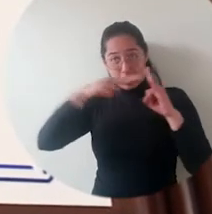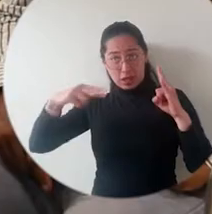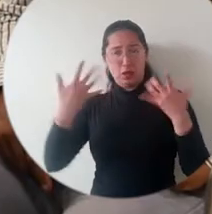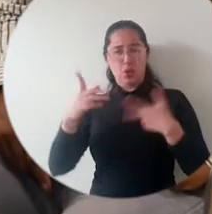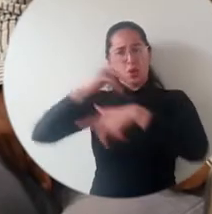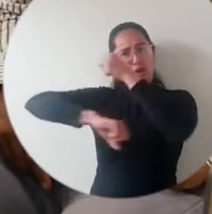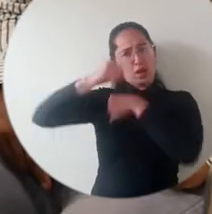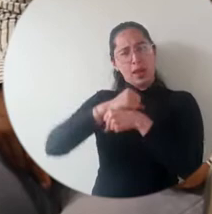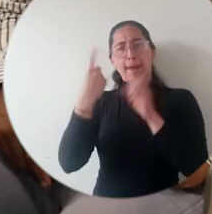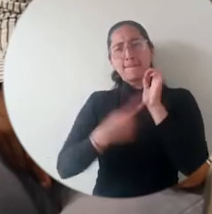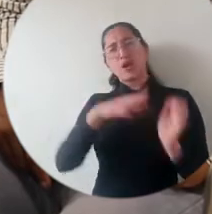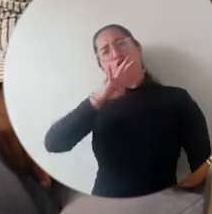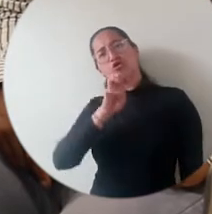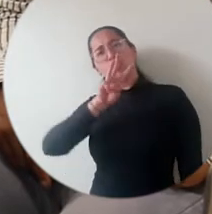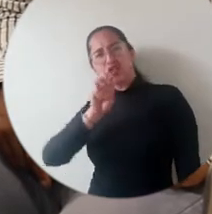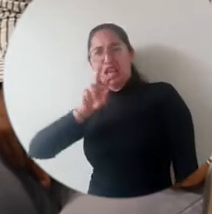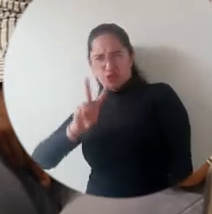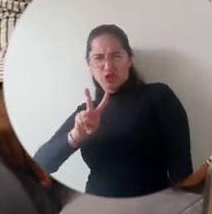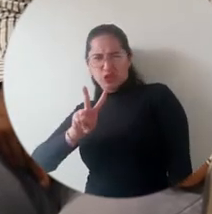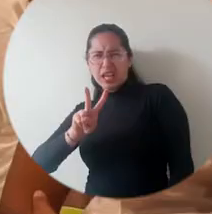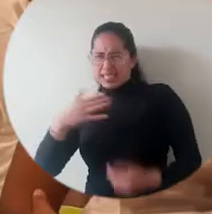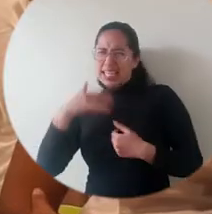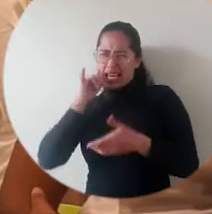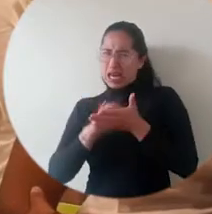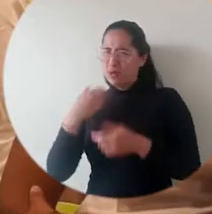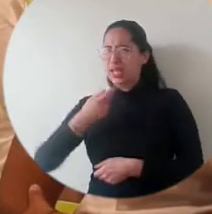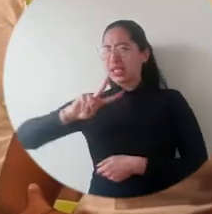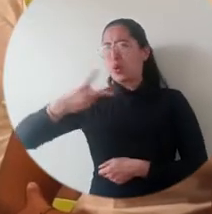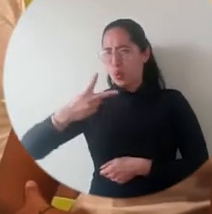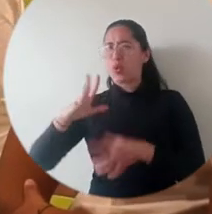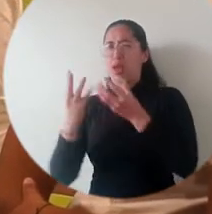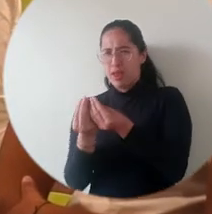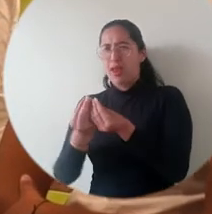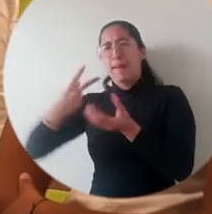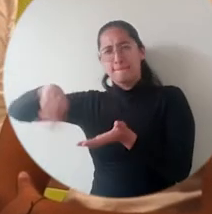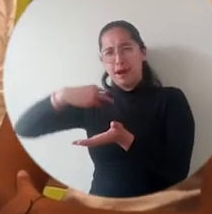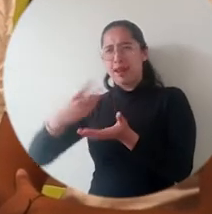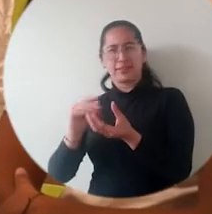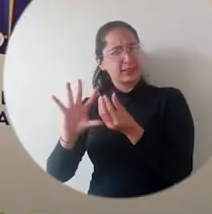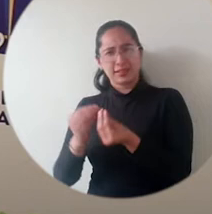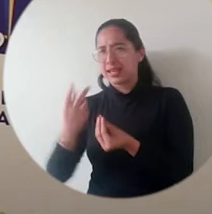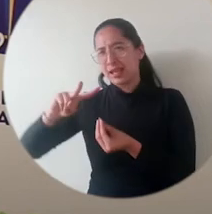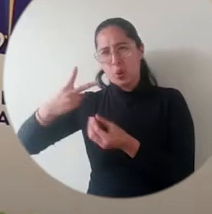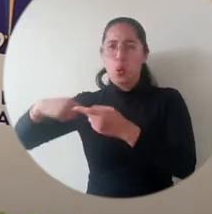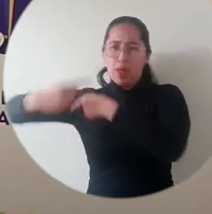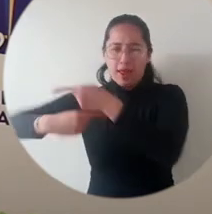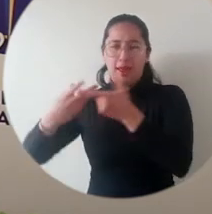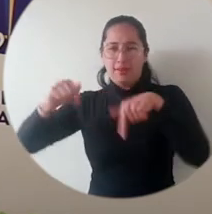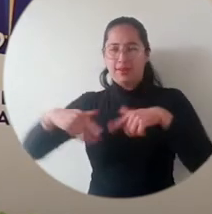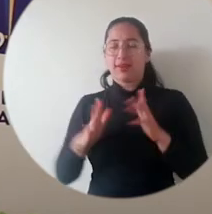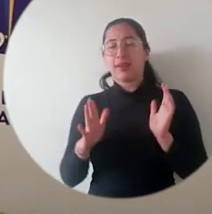las danzas de la Universidad del Magdalena desde el año 1982. Creo que fui la segunda generación del Grupo de Danzas de la Universidad. Esa